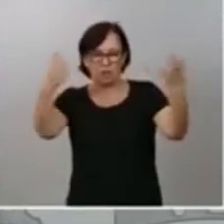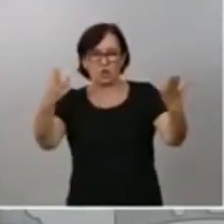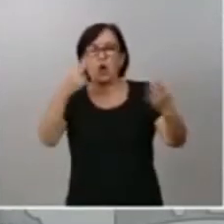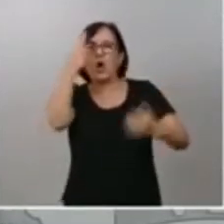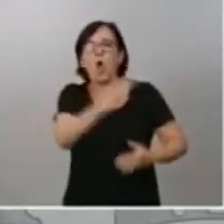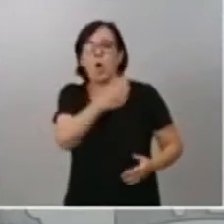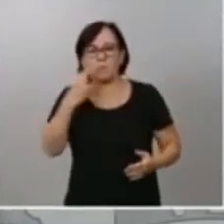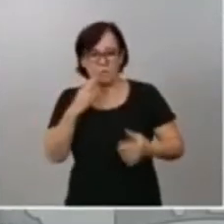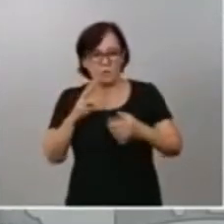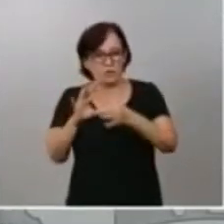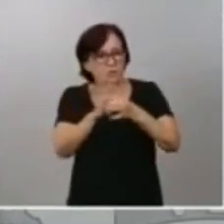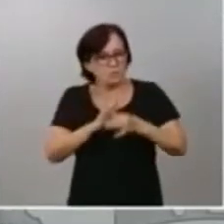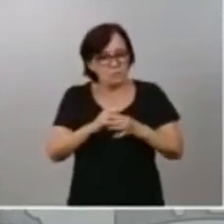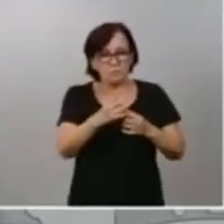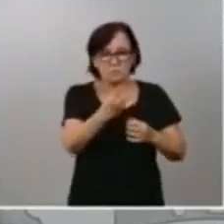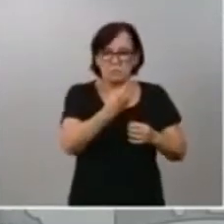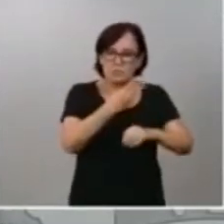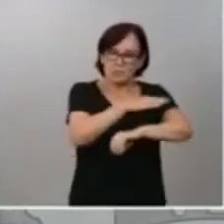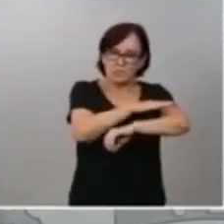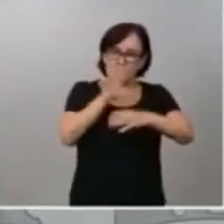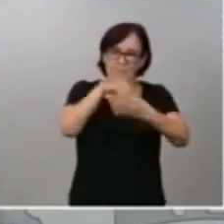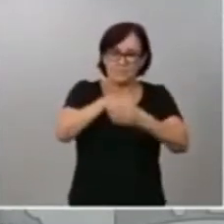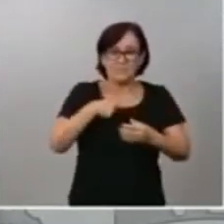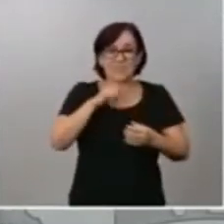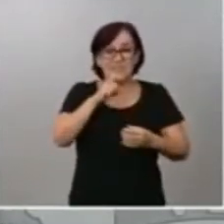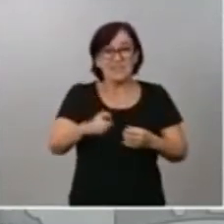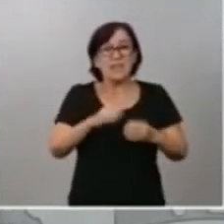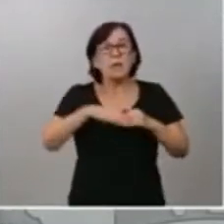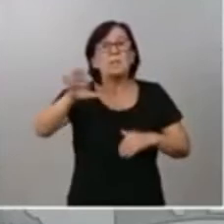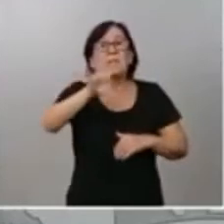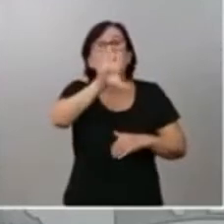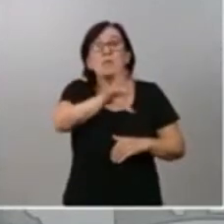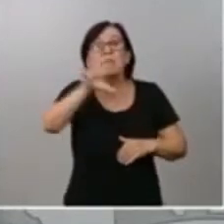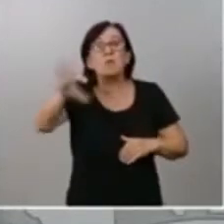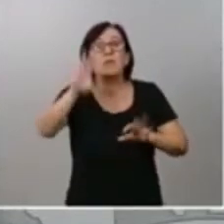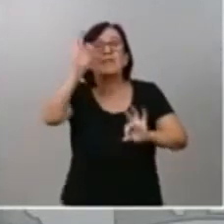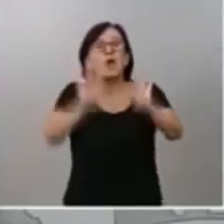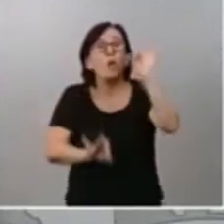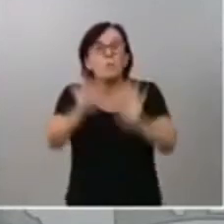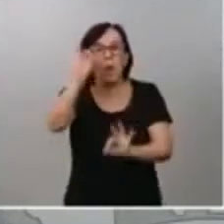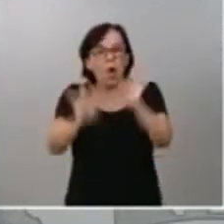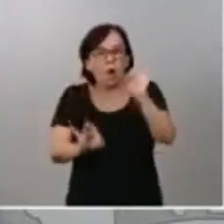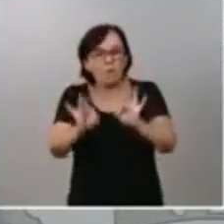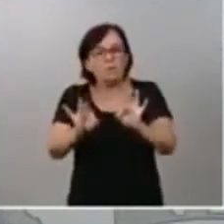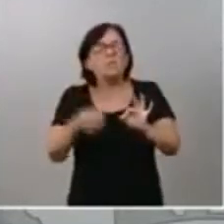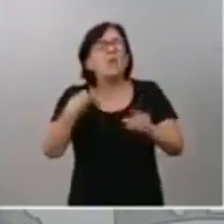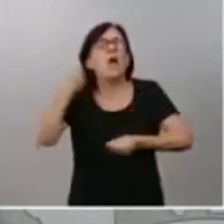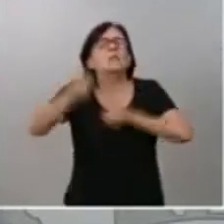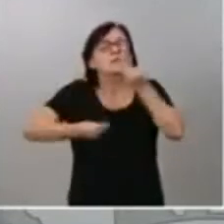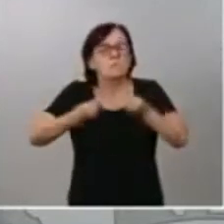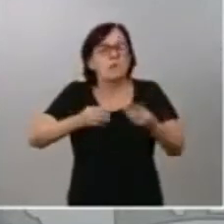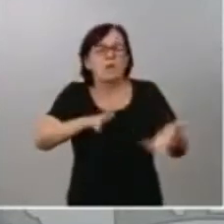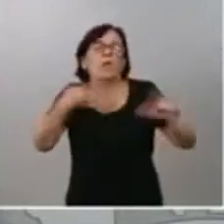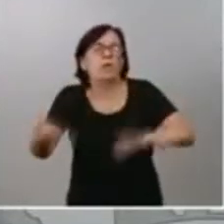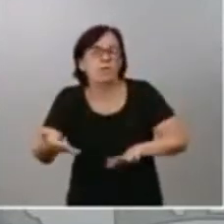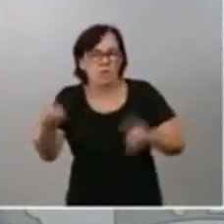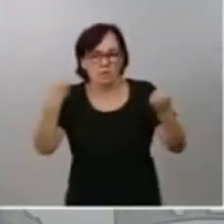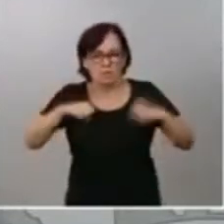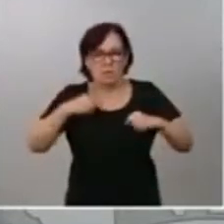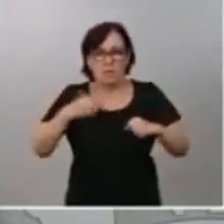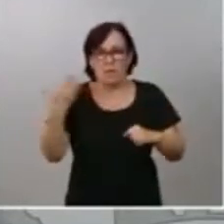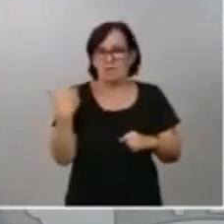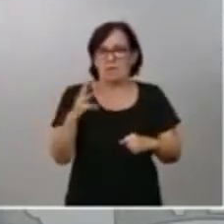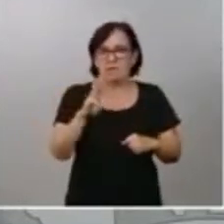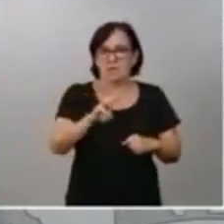De ellos, les anuncio que más del 55% se ha activado hasta el pasado 31 de julio. El